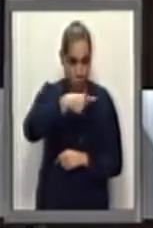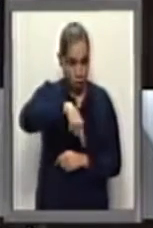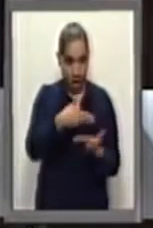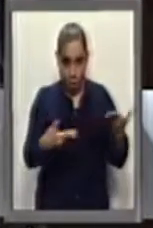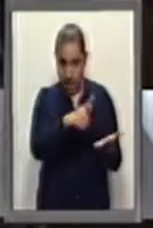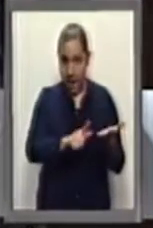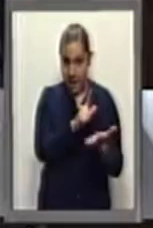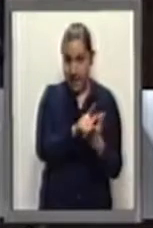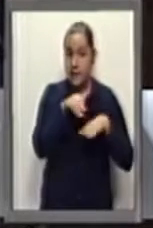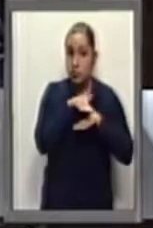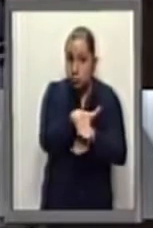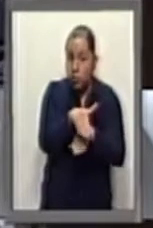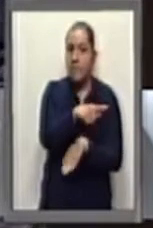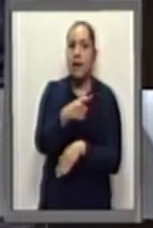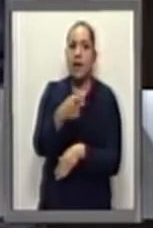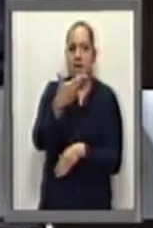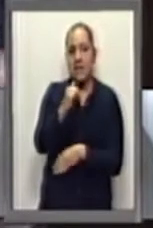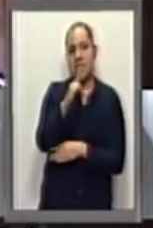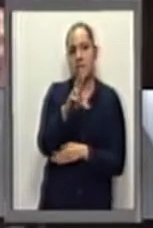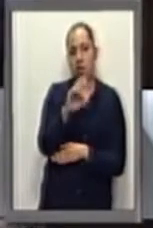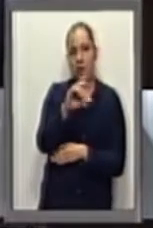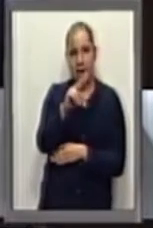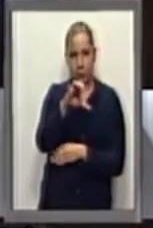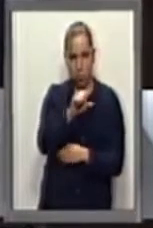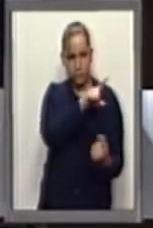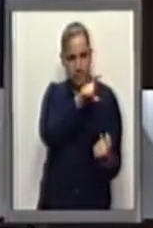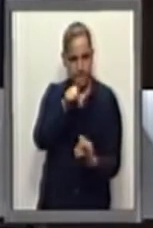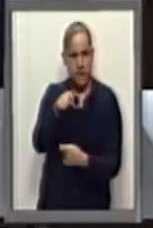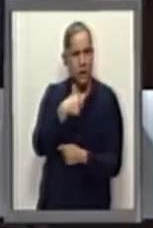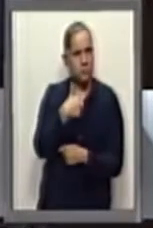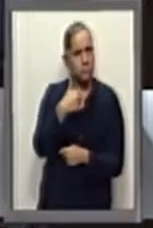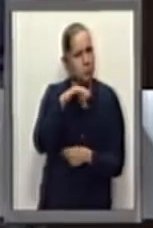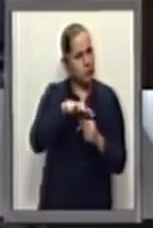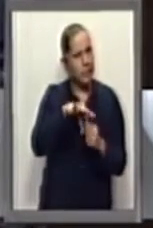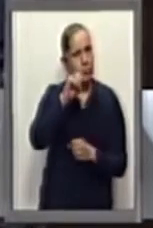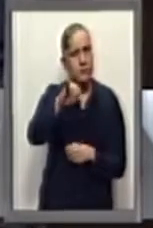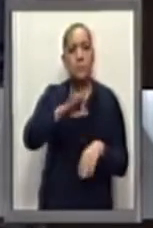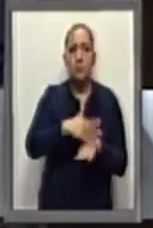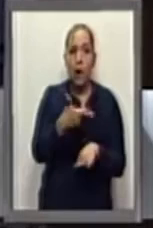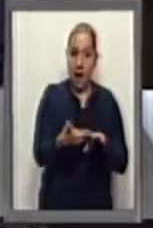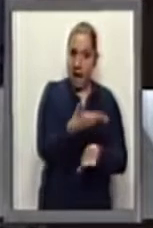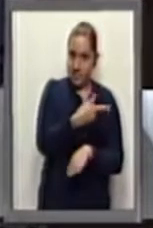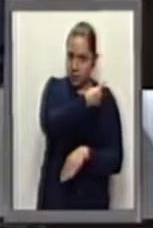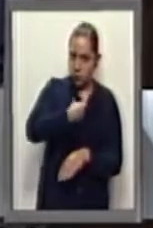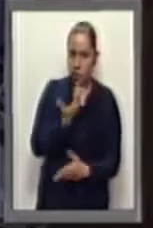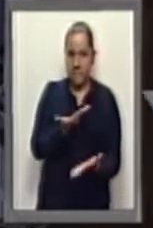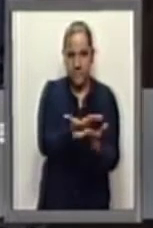situación, consideramos que fueron atendidas algunas de las inquietudes que nosotros presentamos, aunque